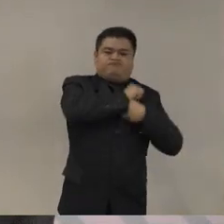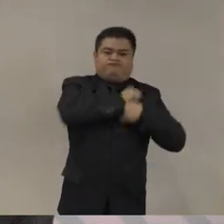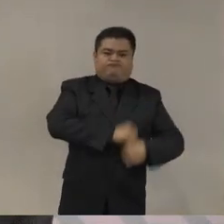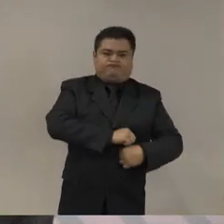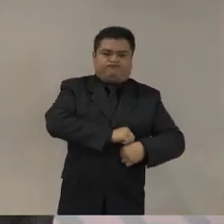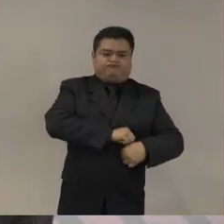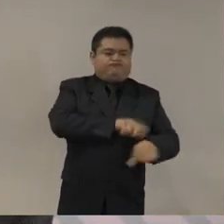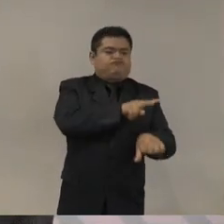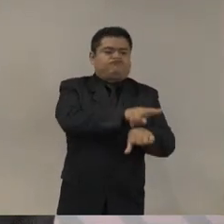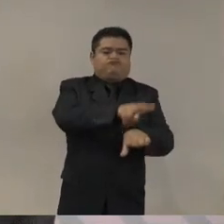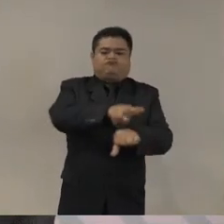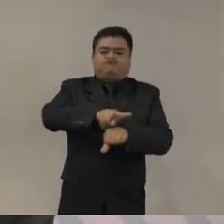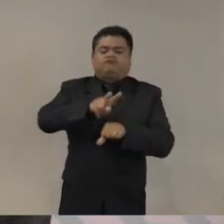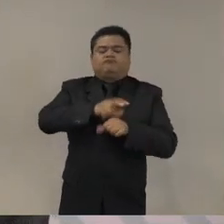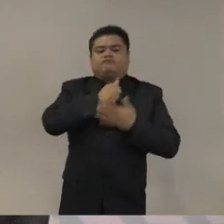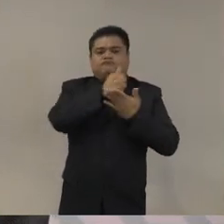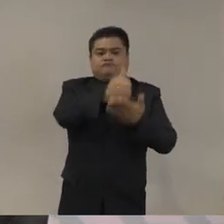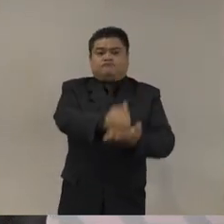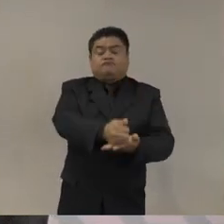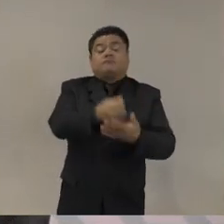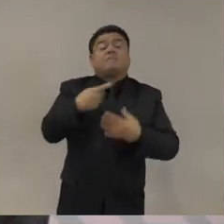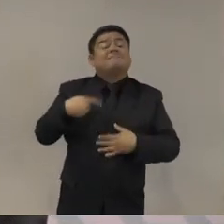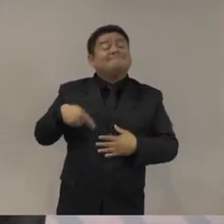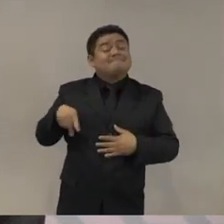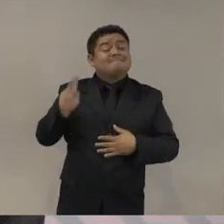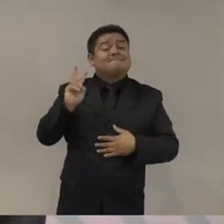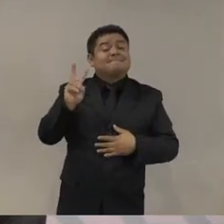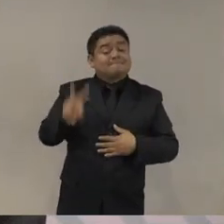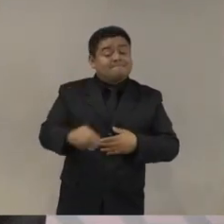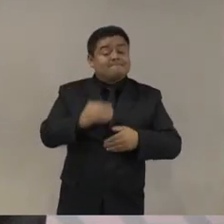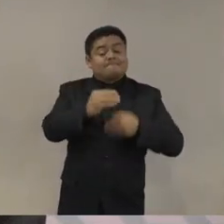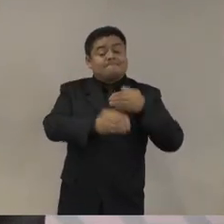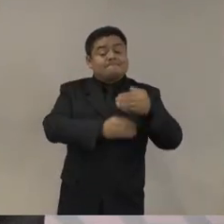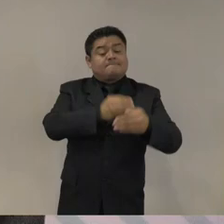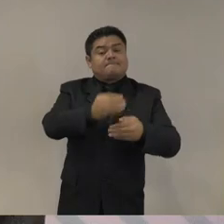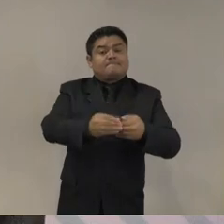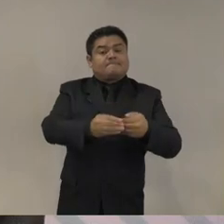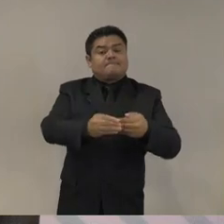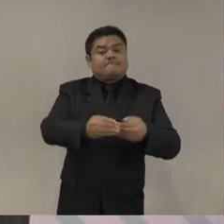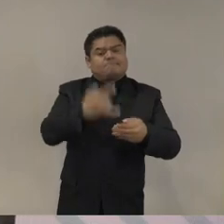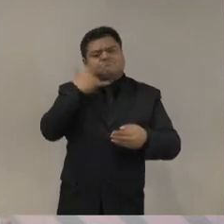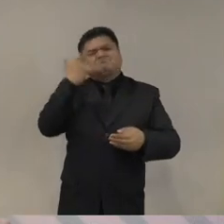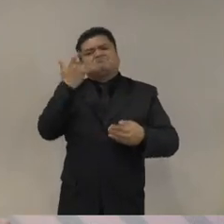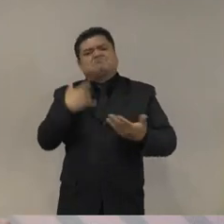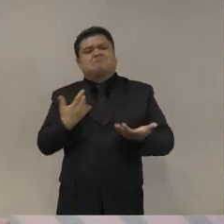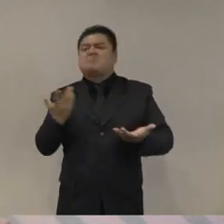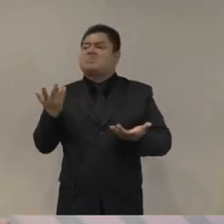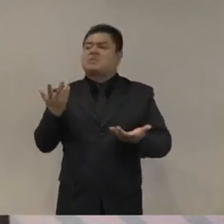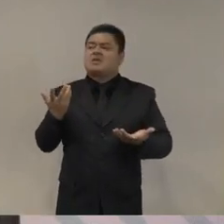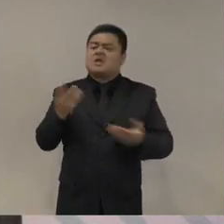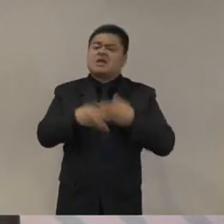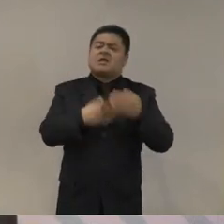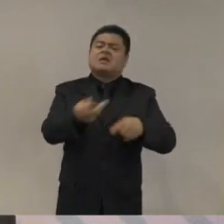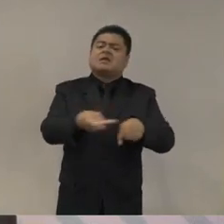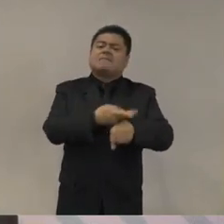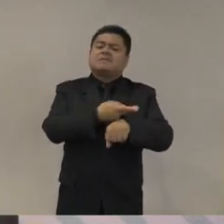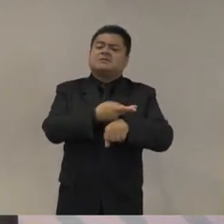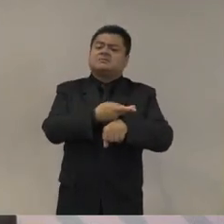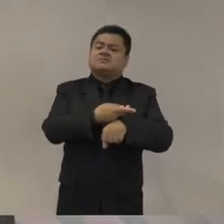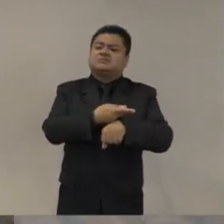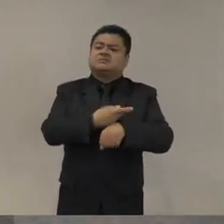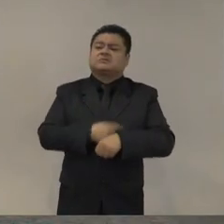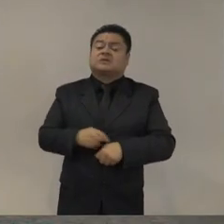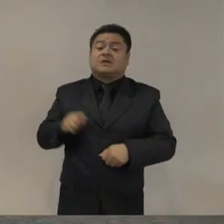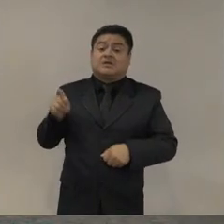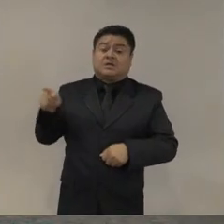esta problemática sin embargo lo que ha sucedido y curiosamente así lo señaló en su momento